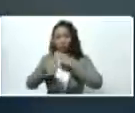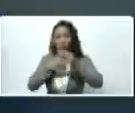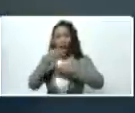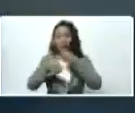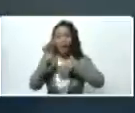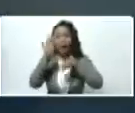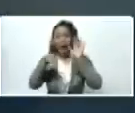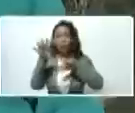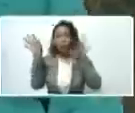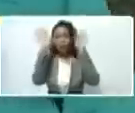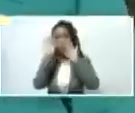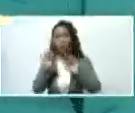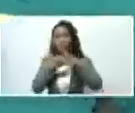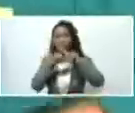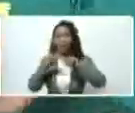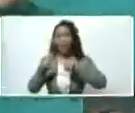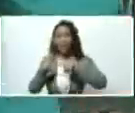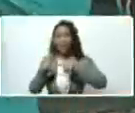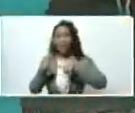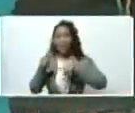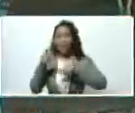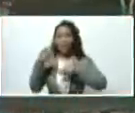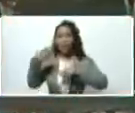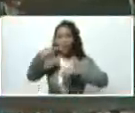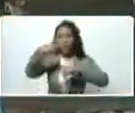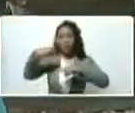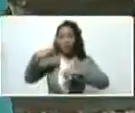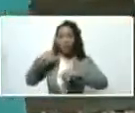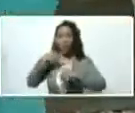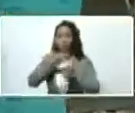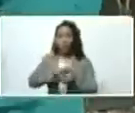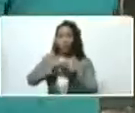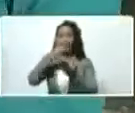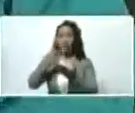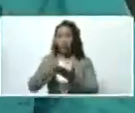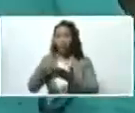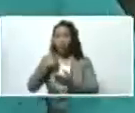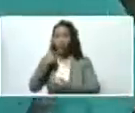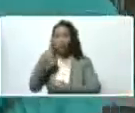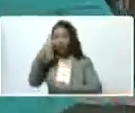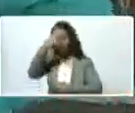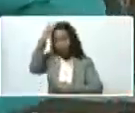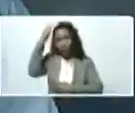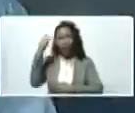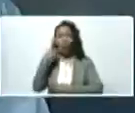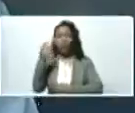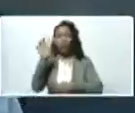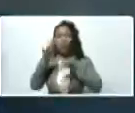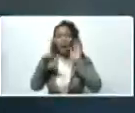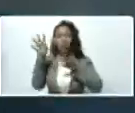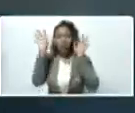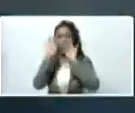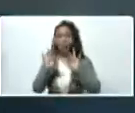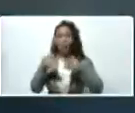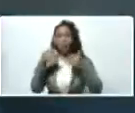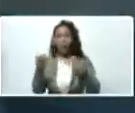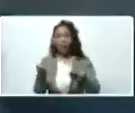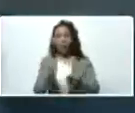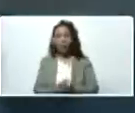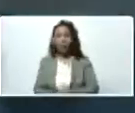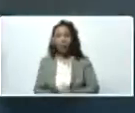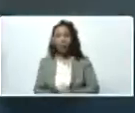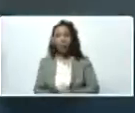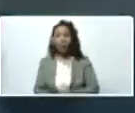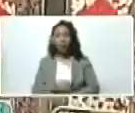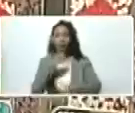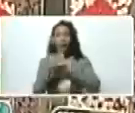fórmulas diferentes de fertilizantes yo estoy traduciendo lo que diga Tarek 14 de fórmulas que le dan